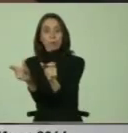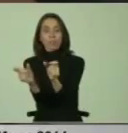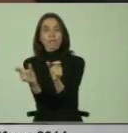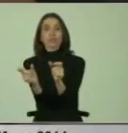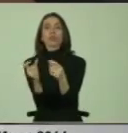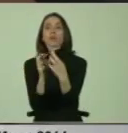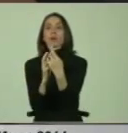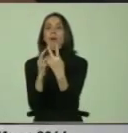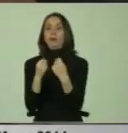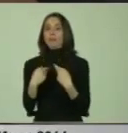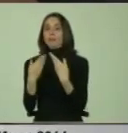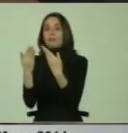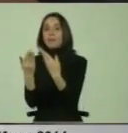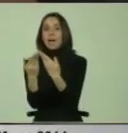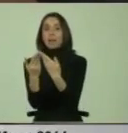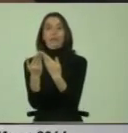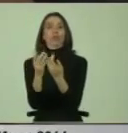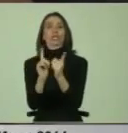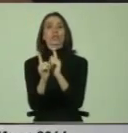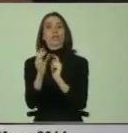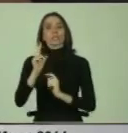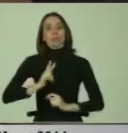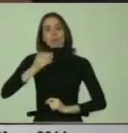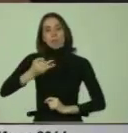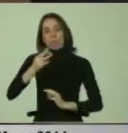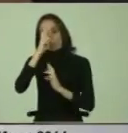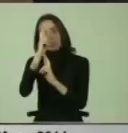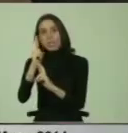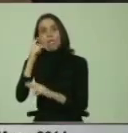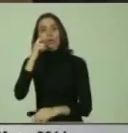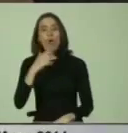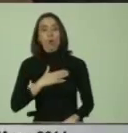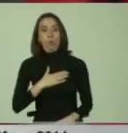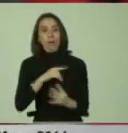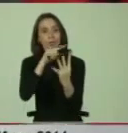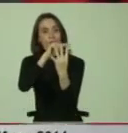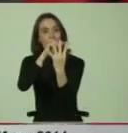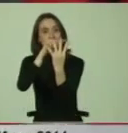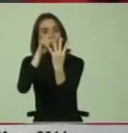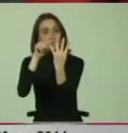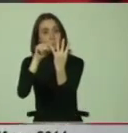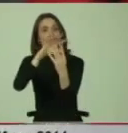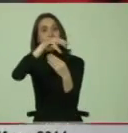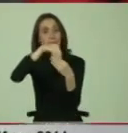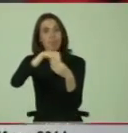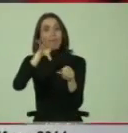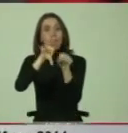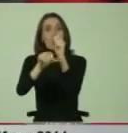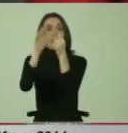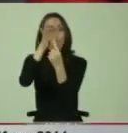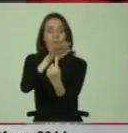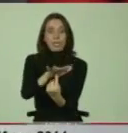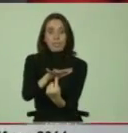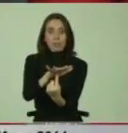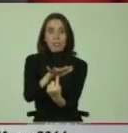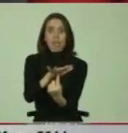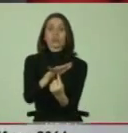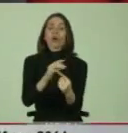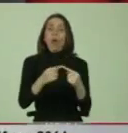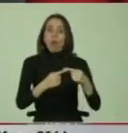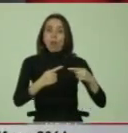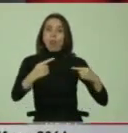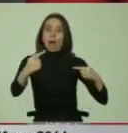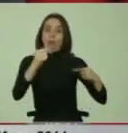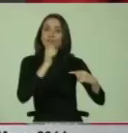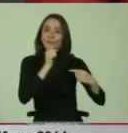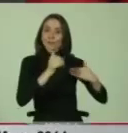incompatible con la dignidad humana. Si vemos estos cuatro elementos de discriminación, todavía tenemos un largo camino